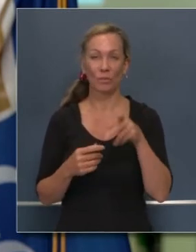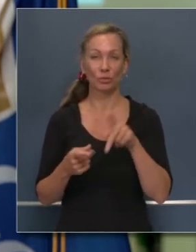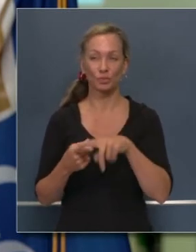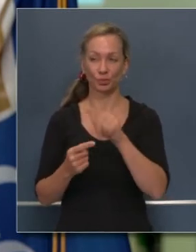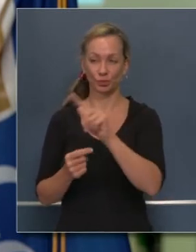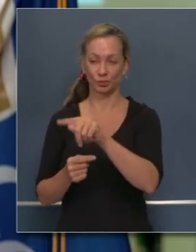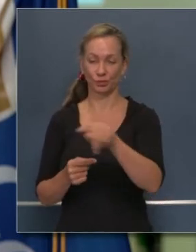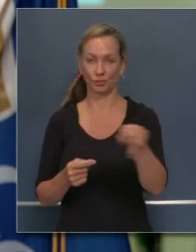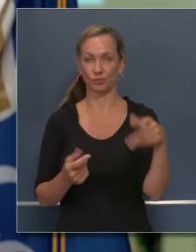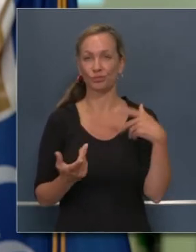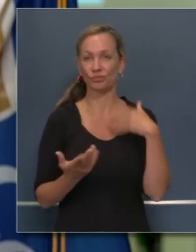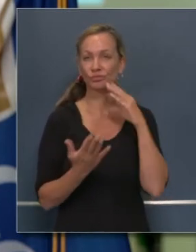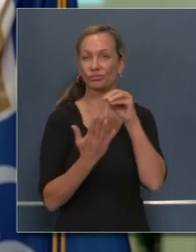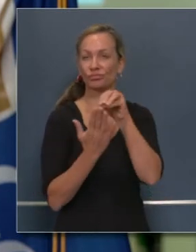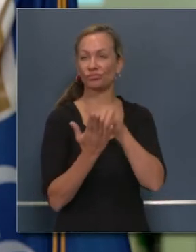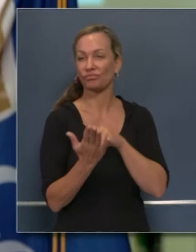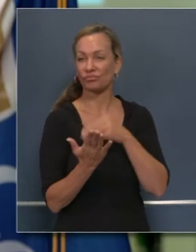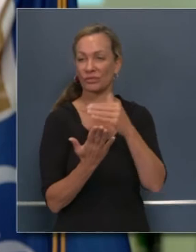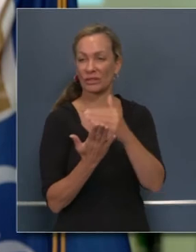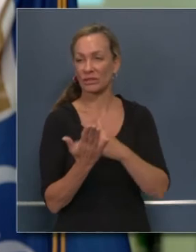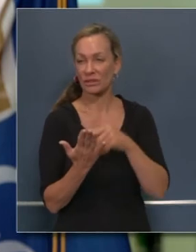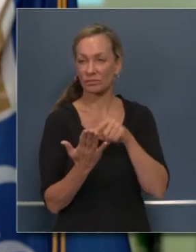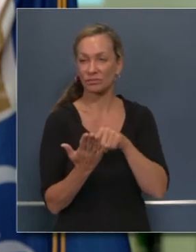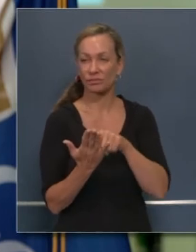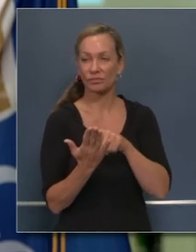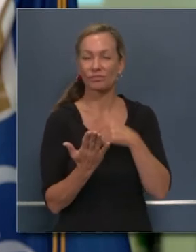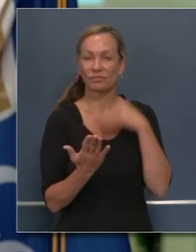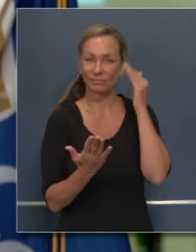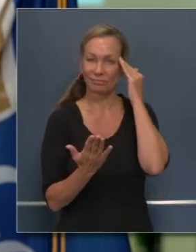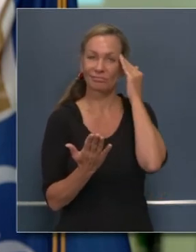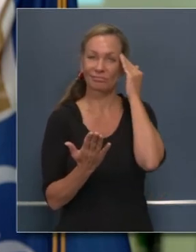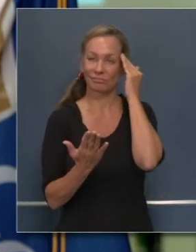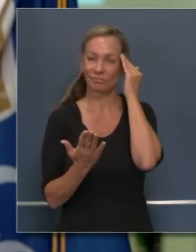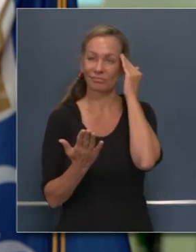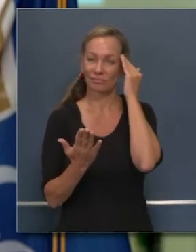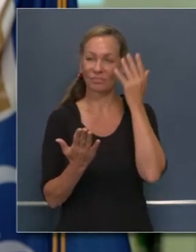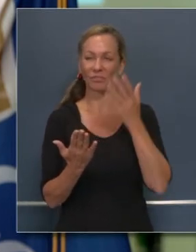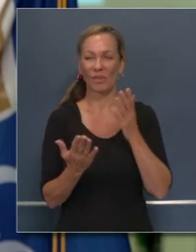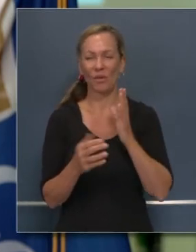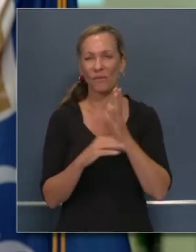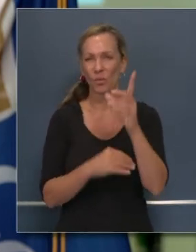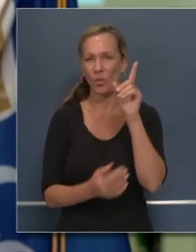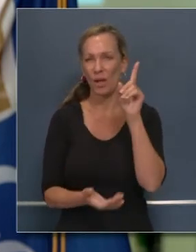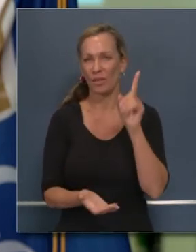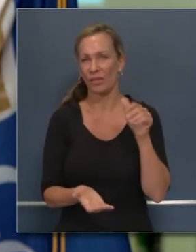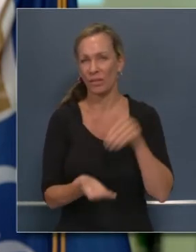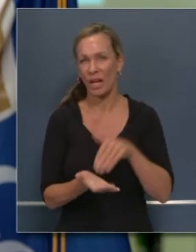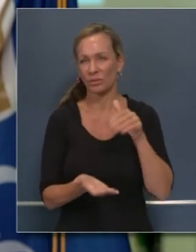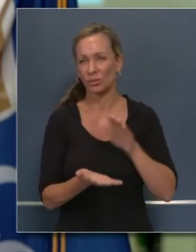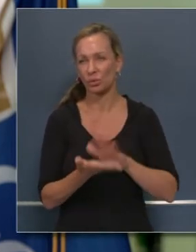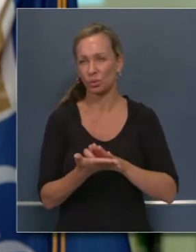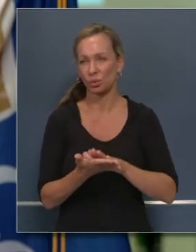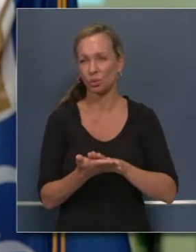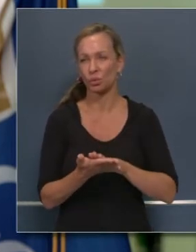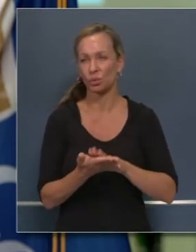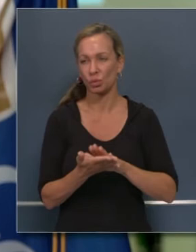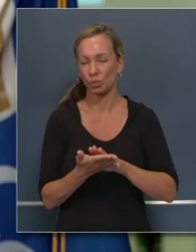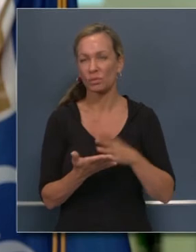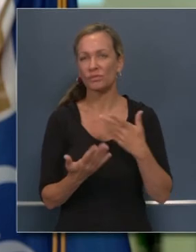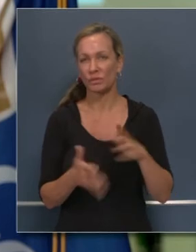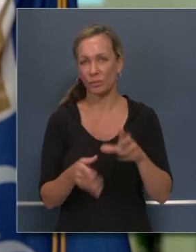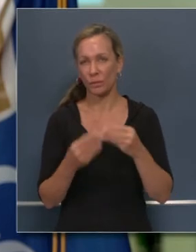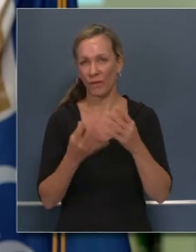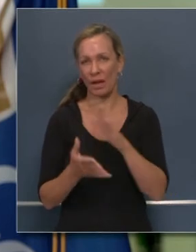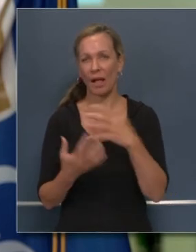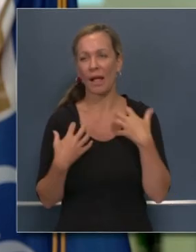impulso de nuestro marco de referencia al estar descentralizando la educación, tenemos más de mil distritos escolares, tenemos